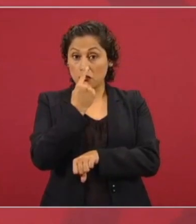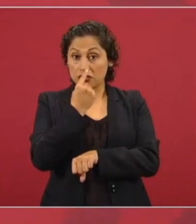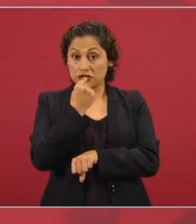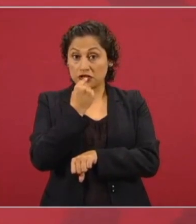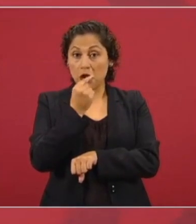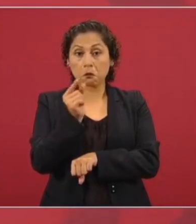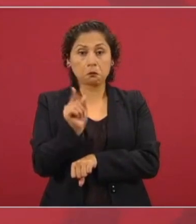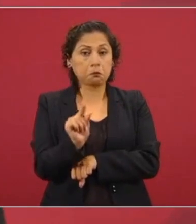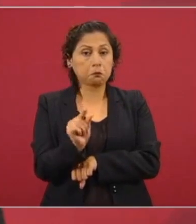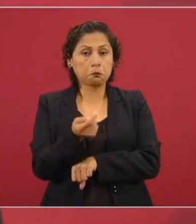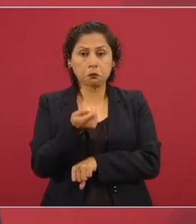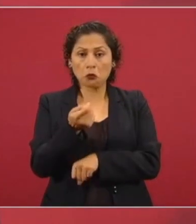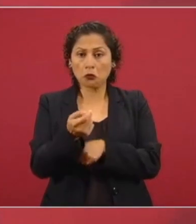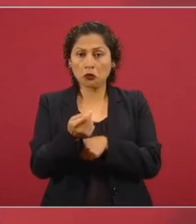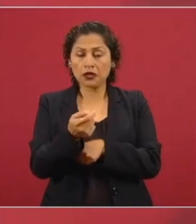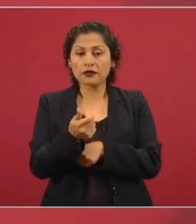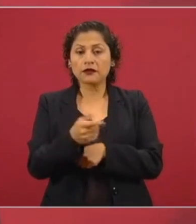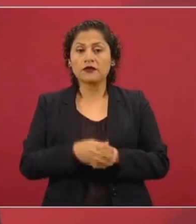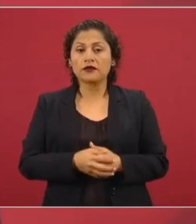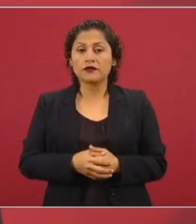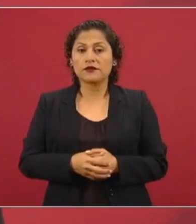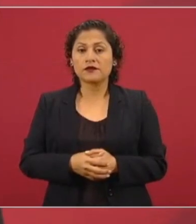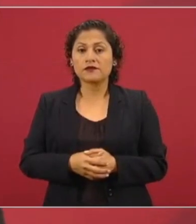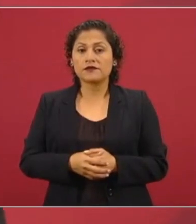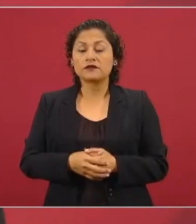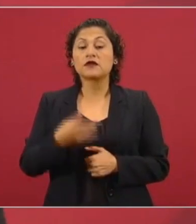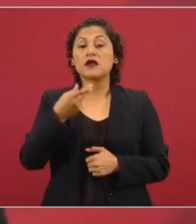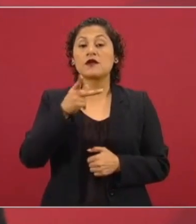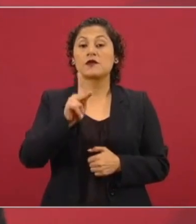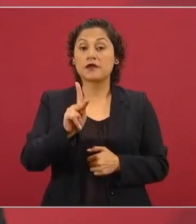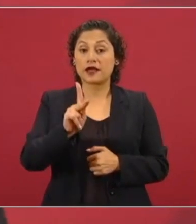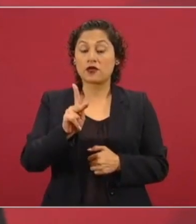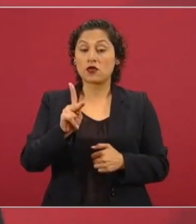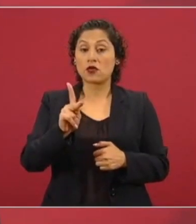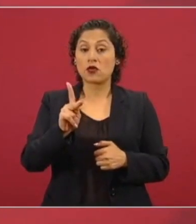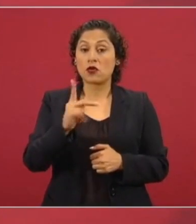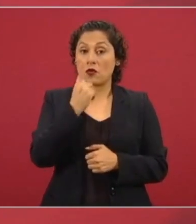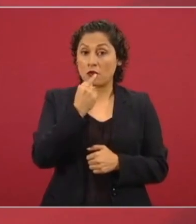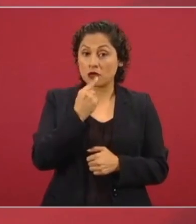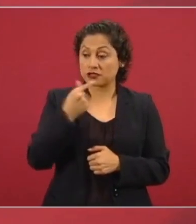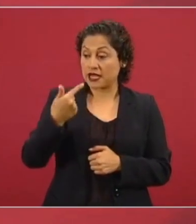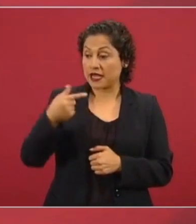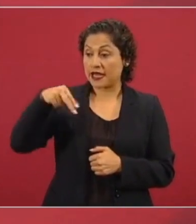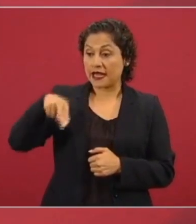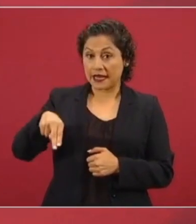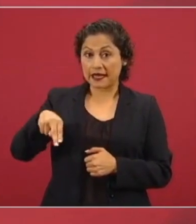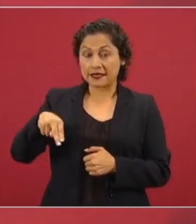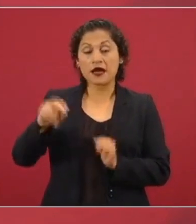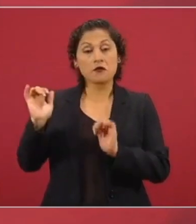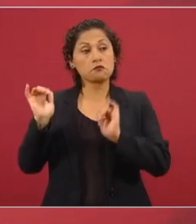el número de elementos de la Guardia Nacional que se han enviado a esos estados.